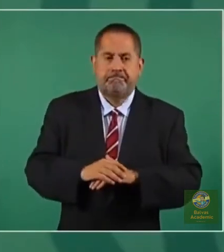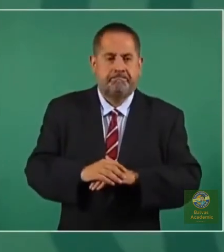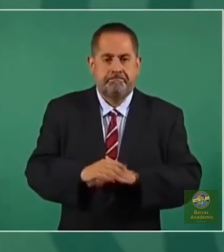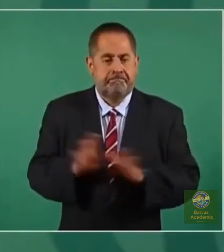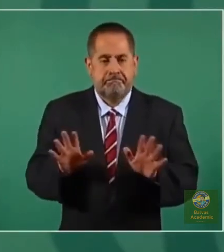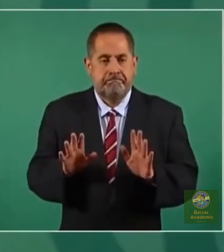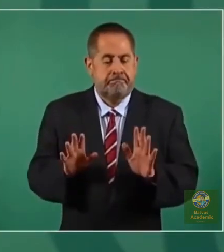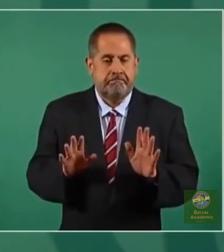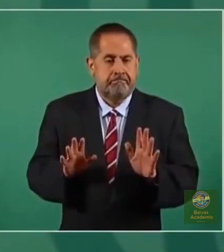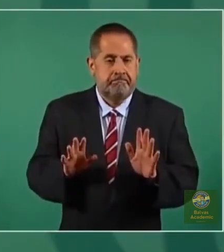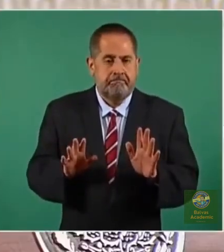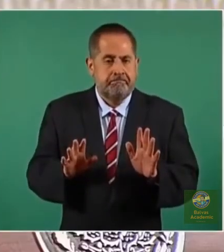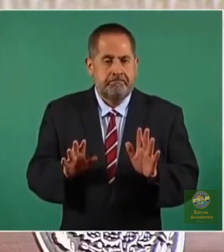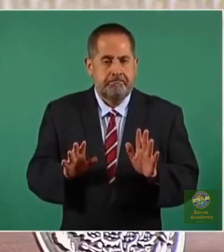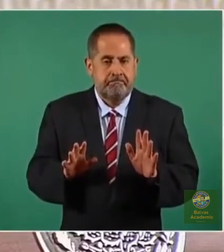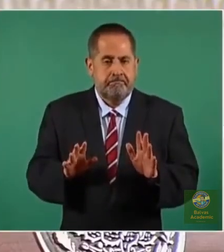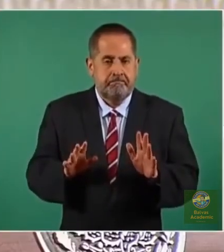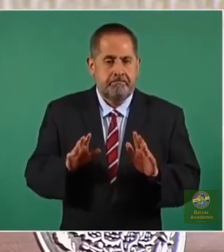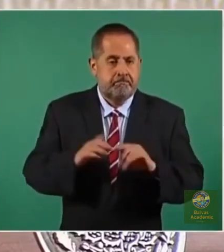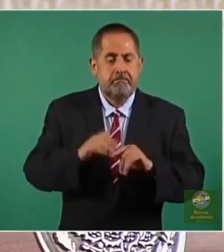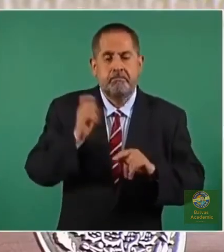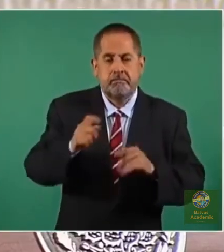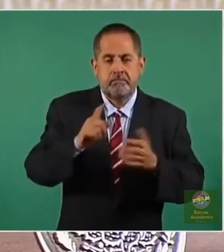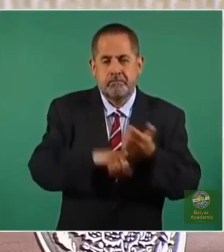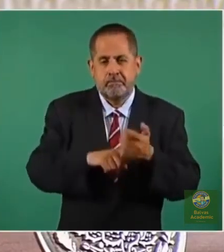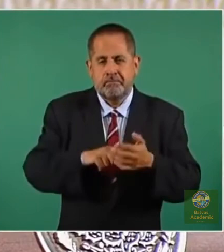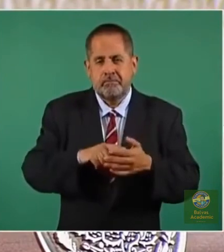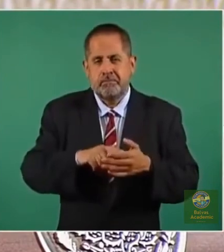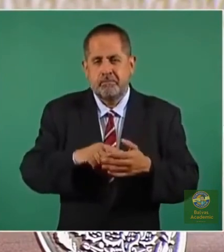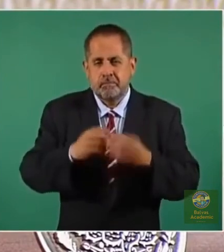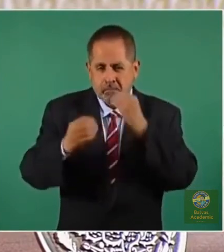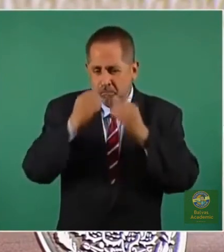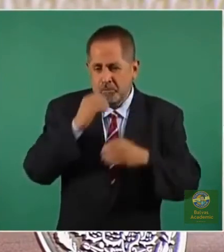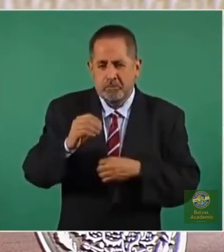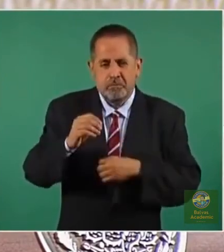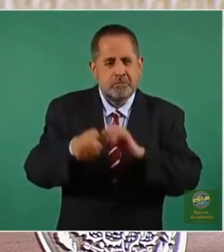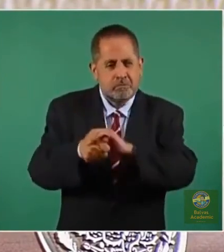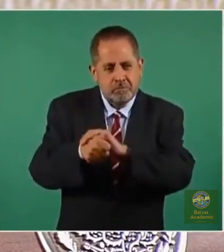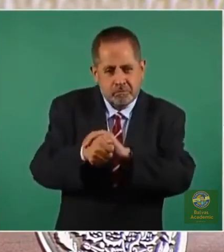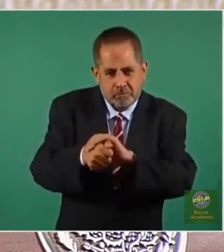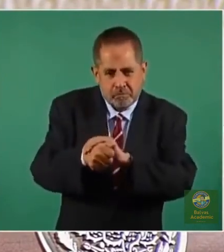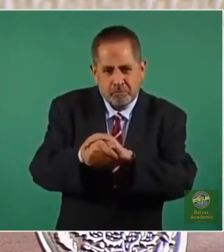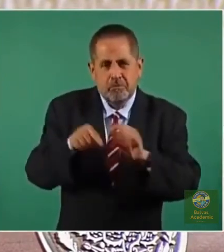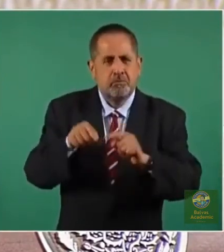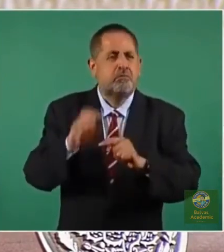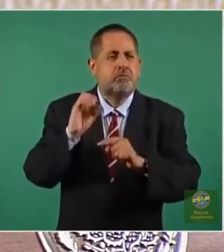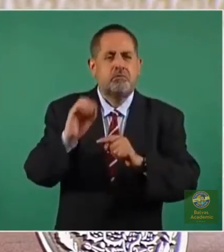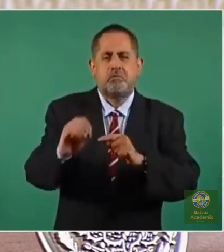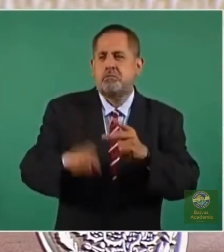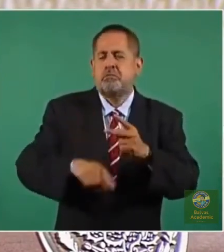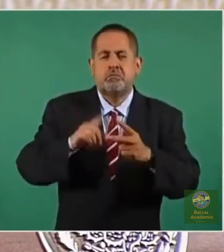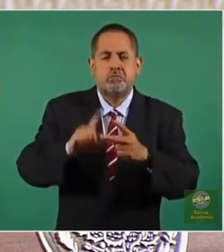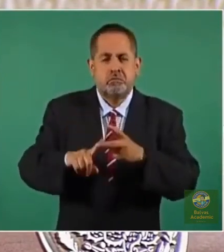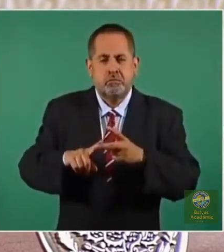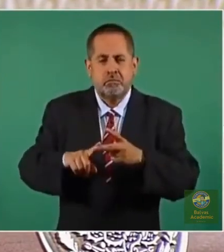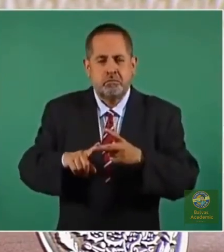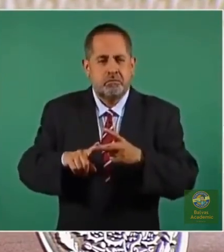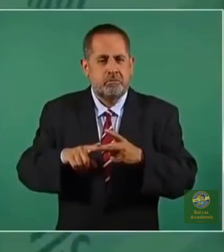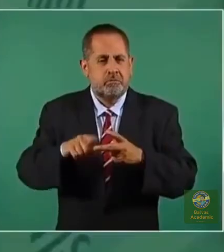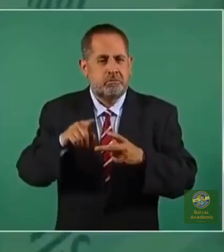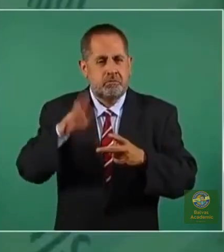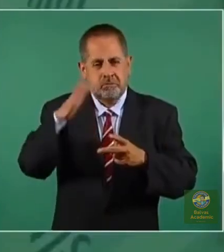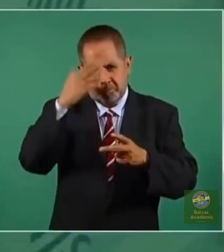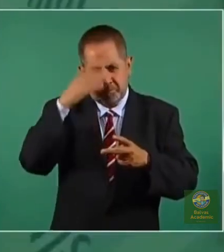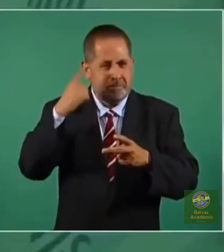como el comer la Caguama o escuchar